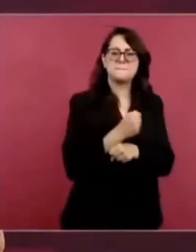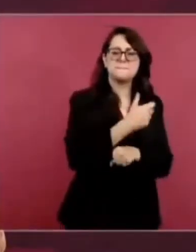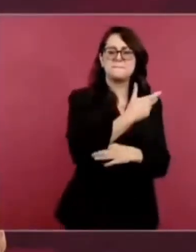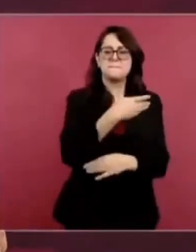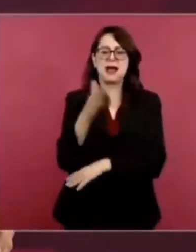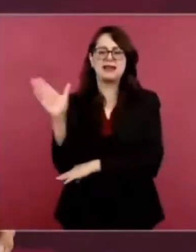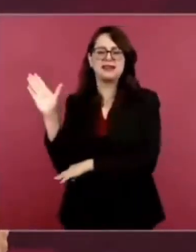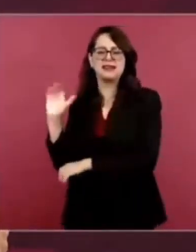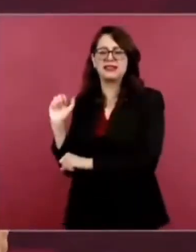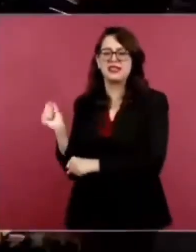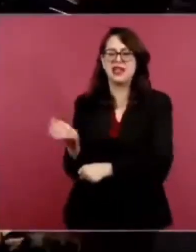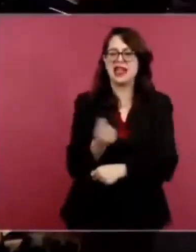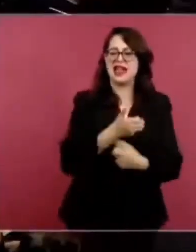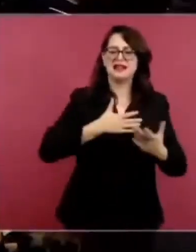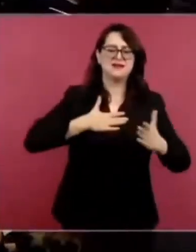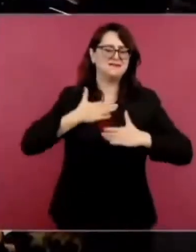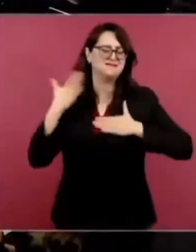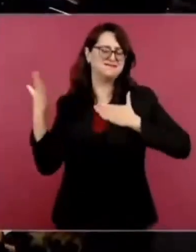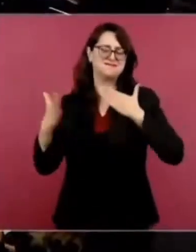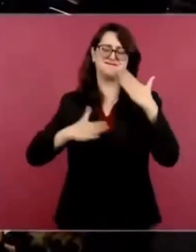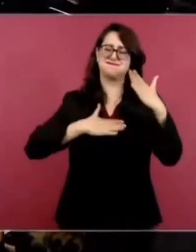había euforia,